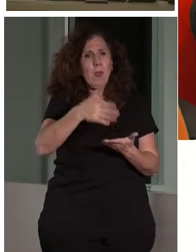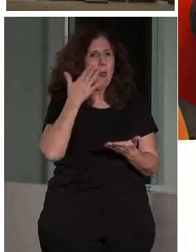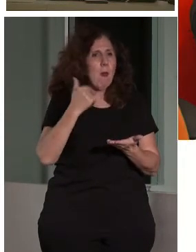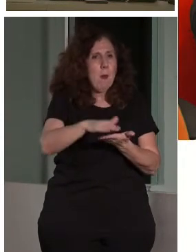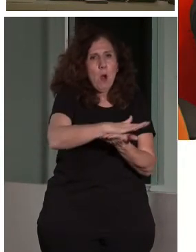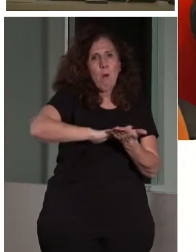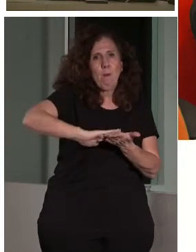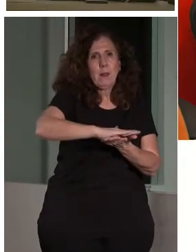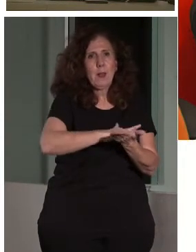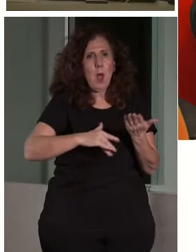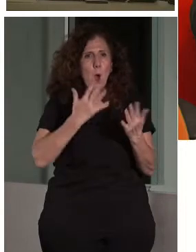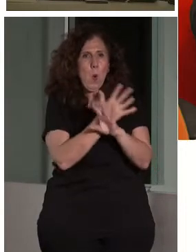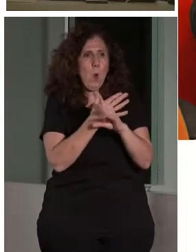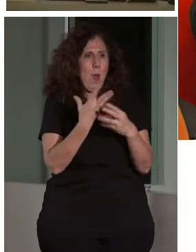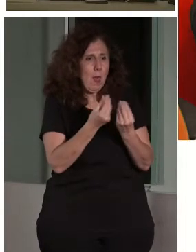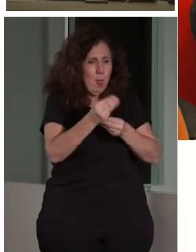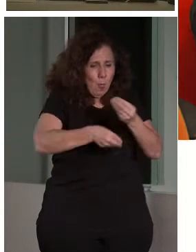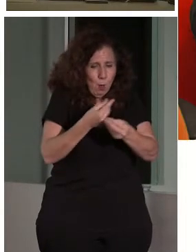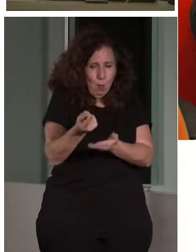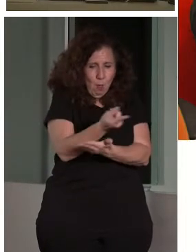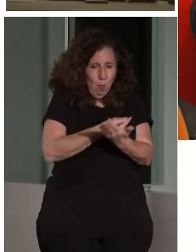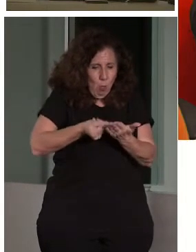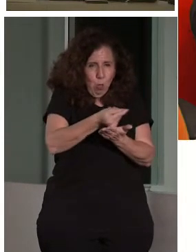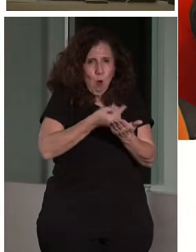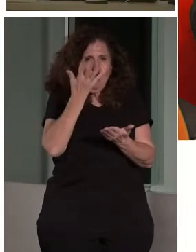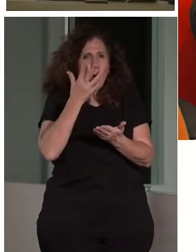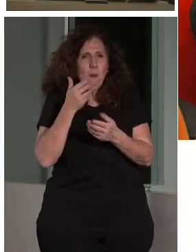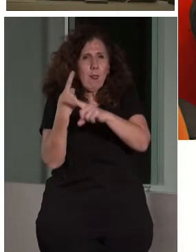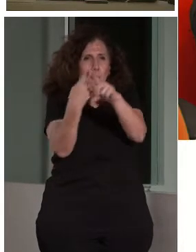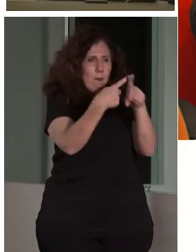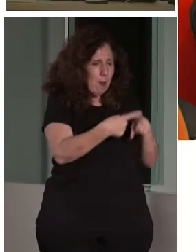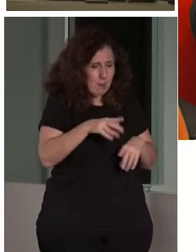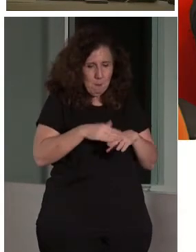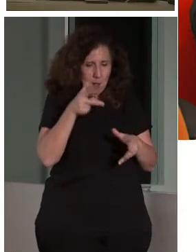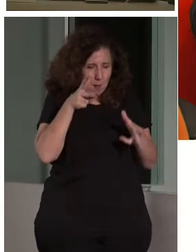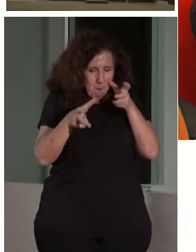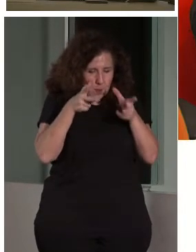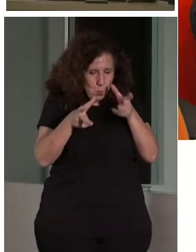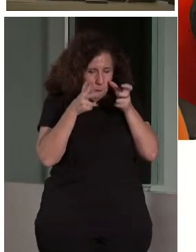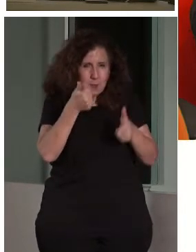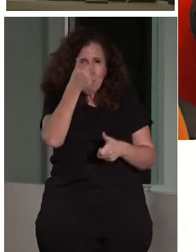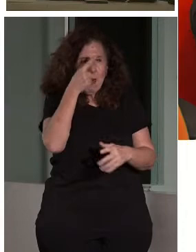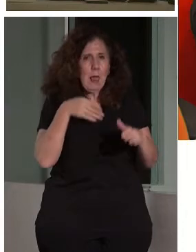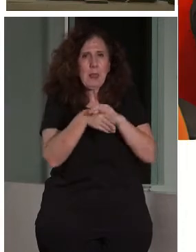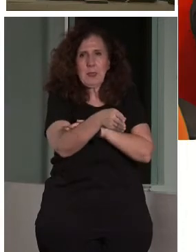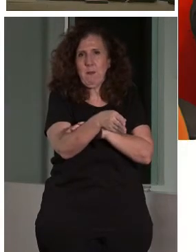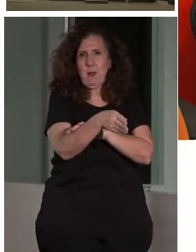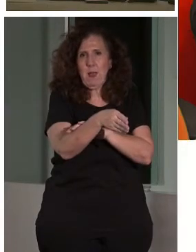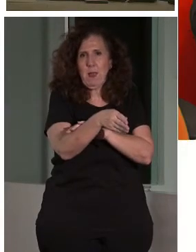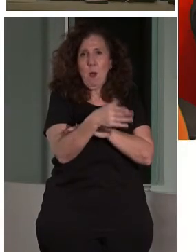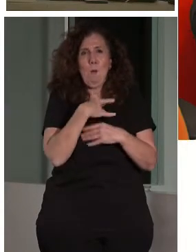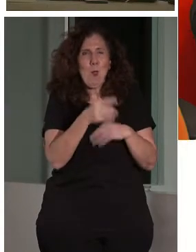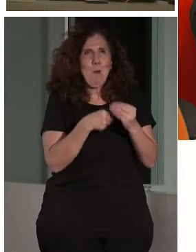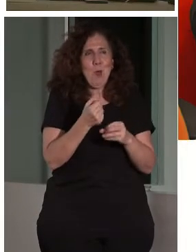con los tonos y con los colores para que sean más accesibles visualmente. Nos permite hacer diabluras